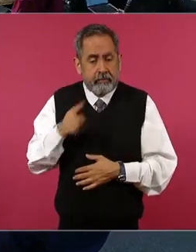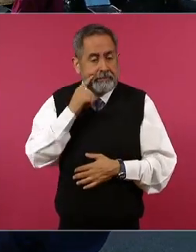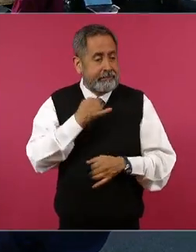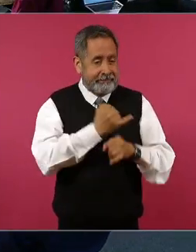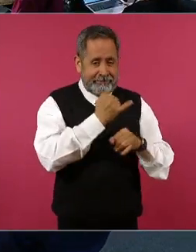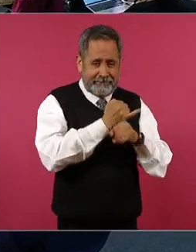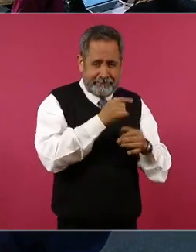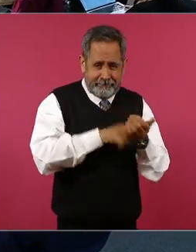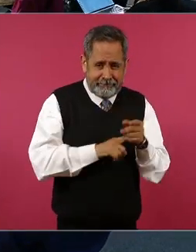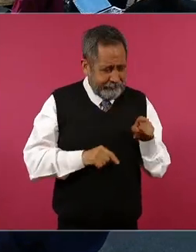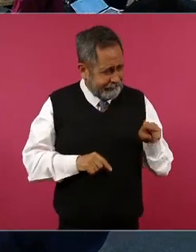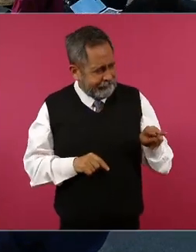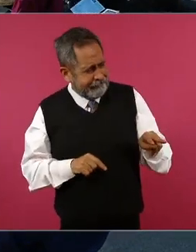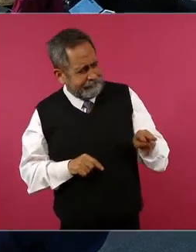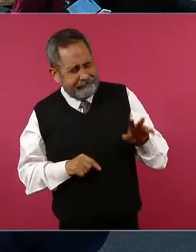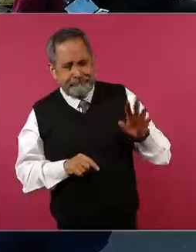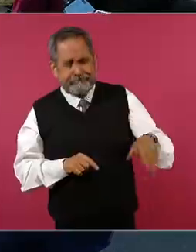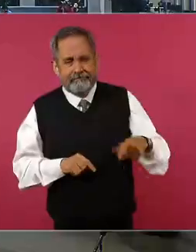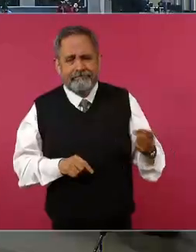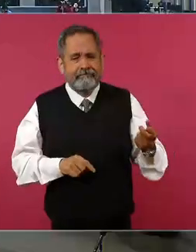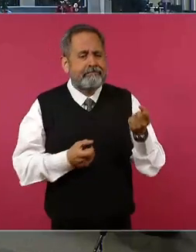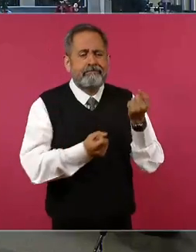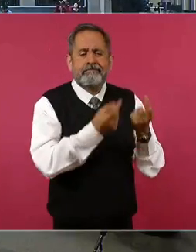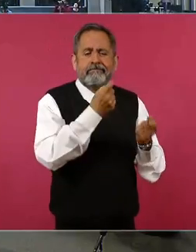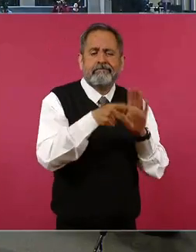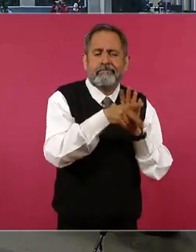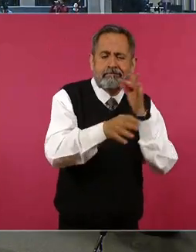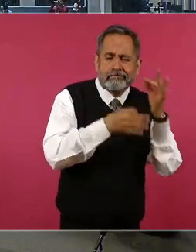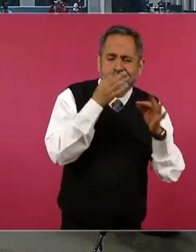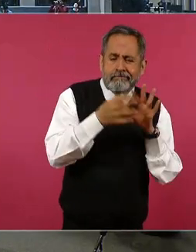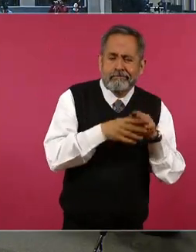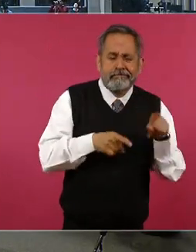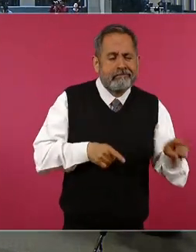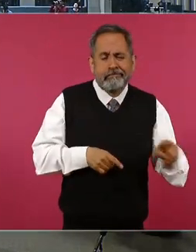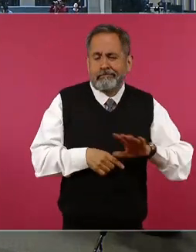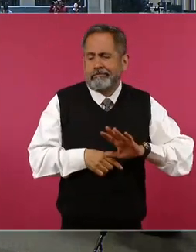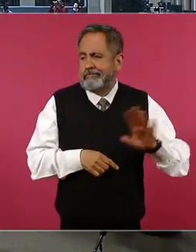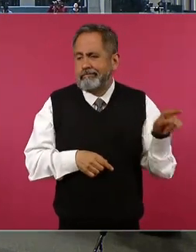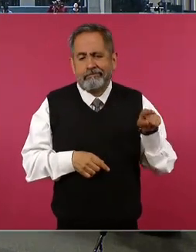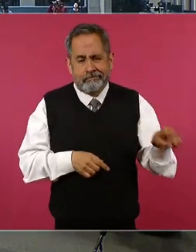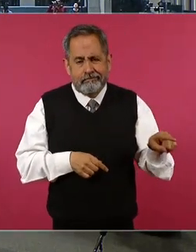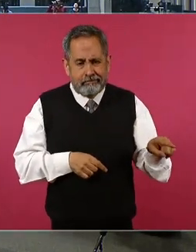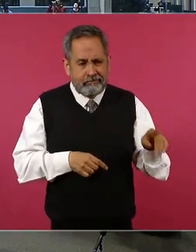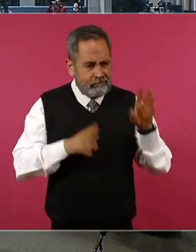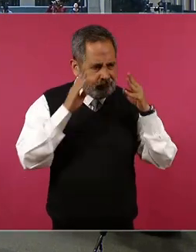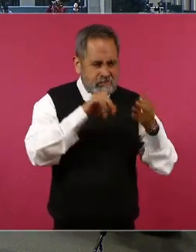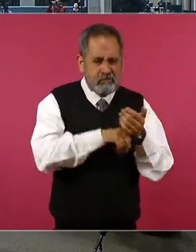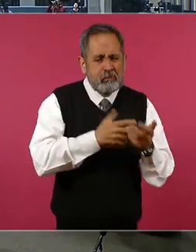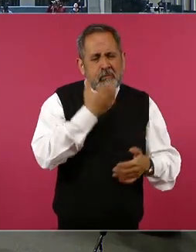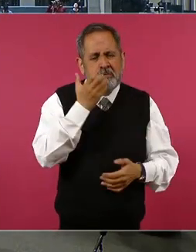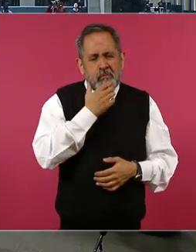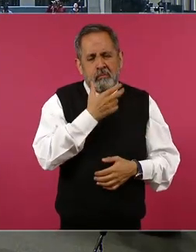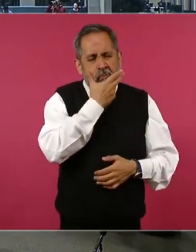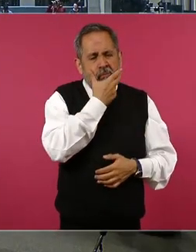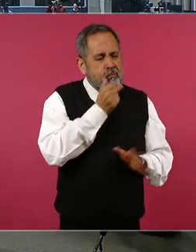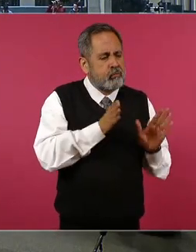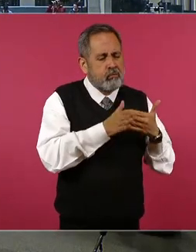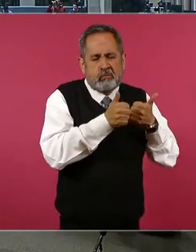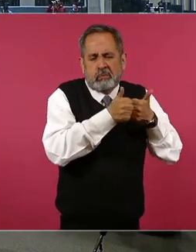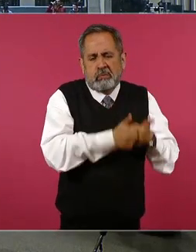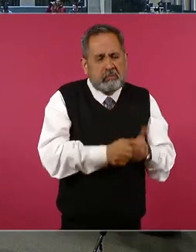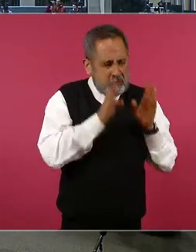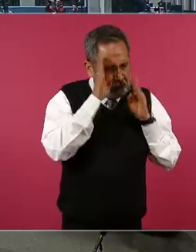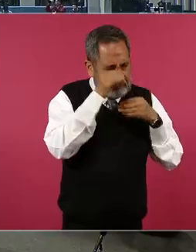sociales y vienen los algunos periodistas principalmente de un enfoque más tradicional más conservador